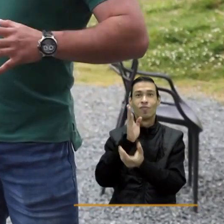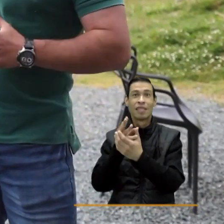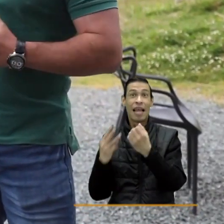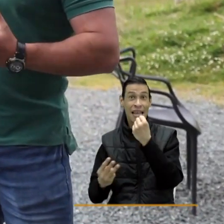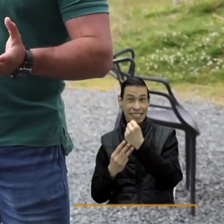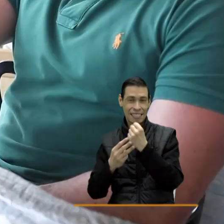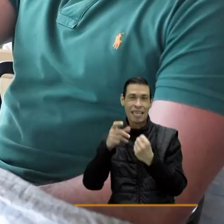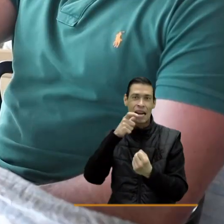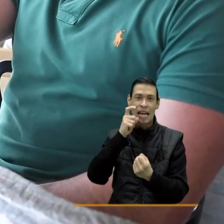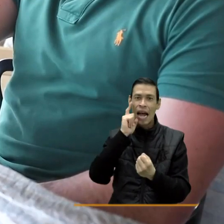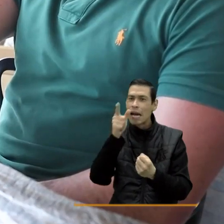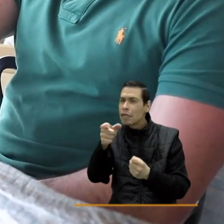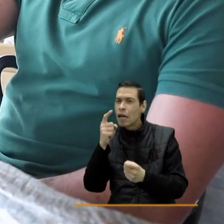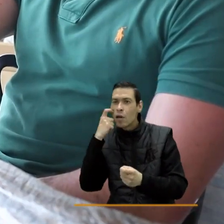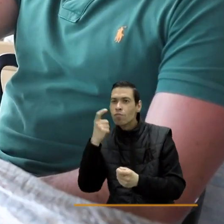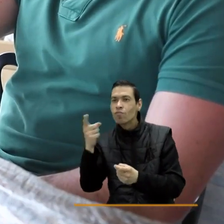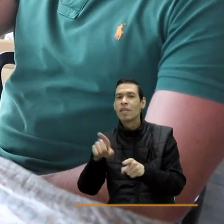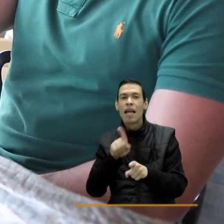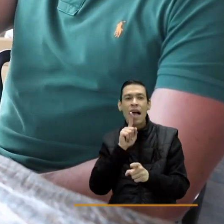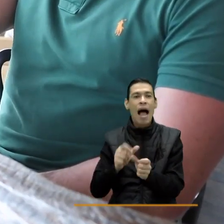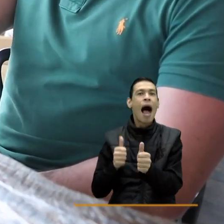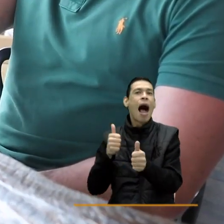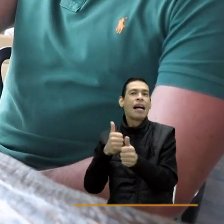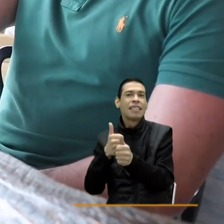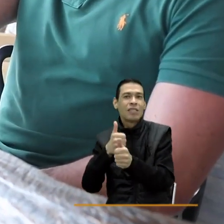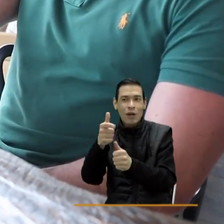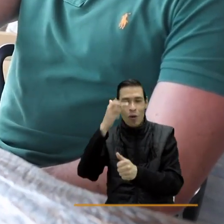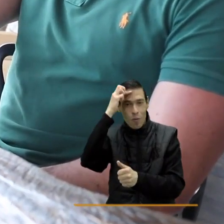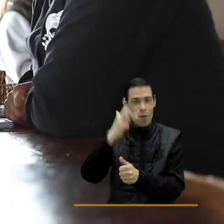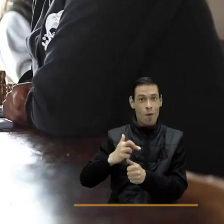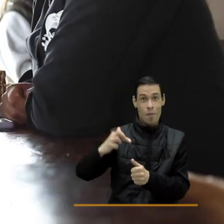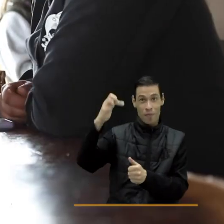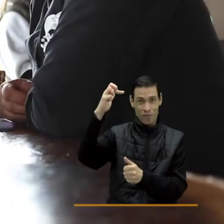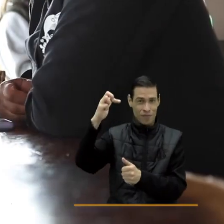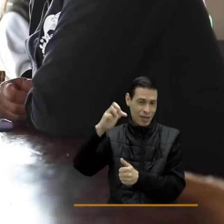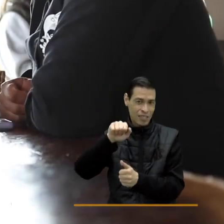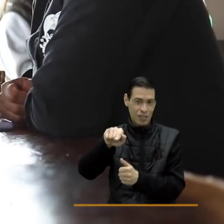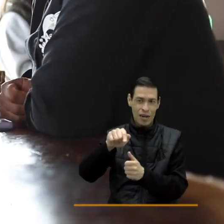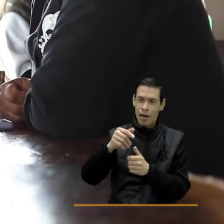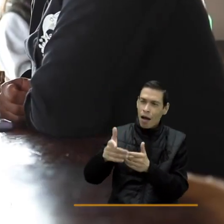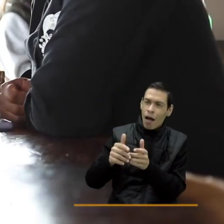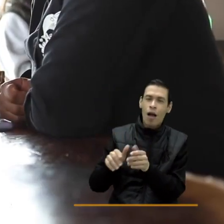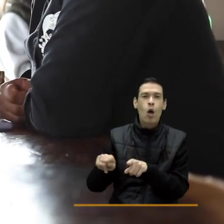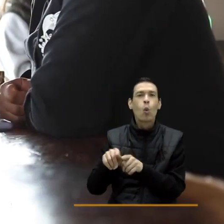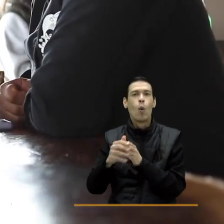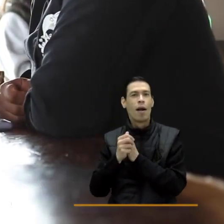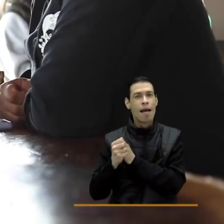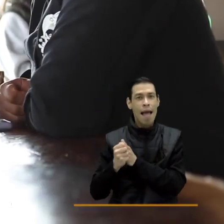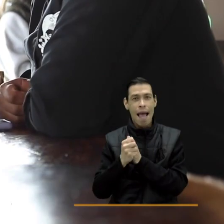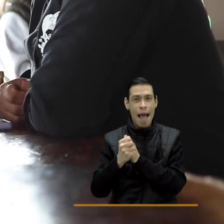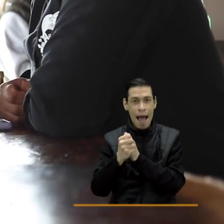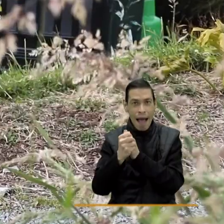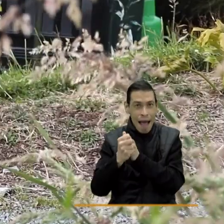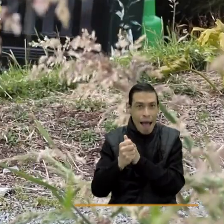SENA Caldas, donde encontró la asesoría de profesionales del Centro de Desarrollo Empresarial SBDC, donde lo orientaron y postularon a una